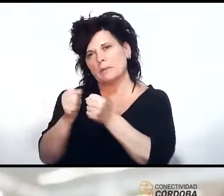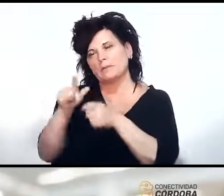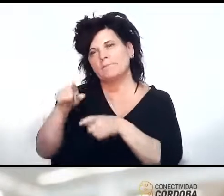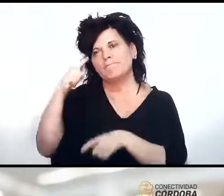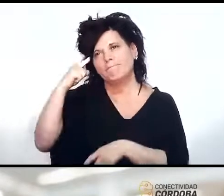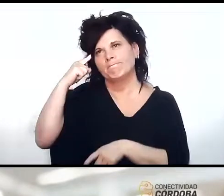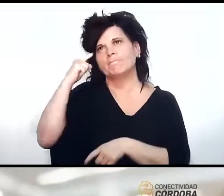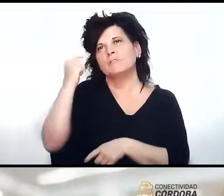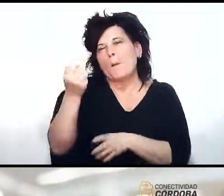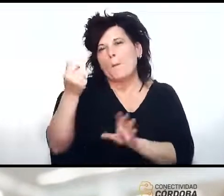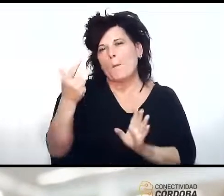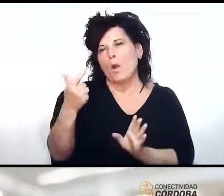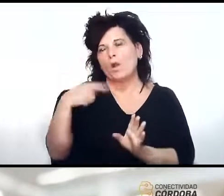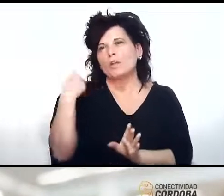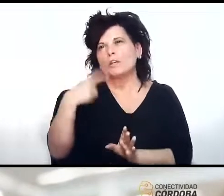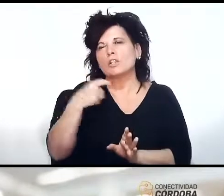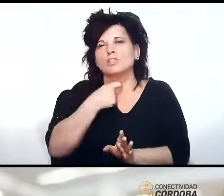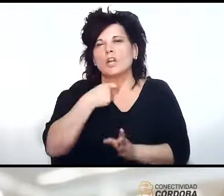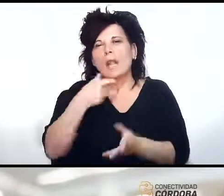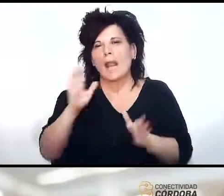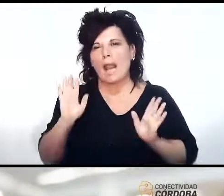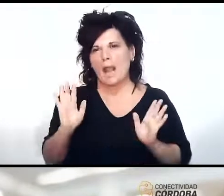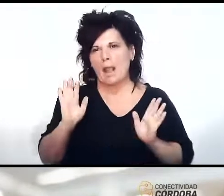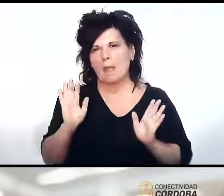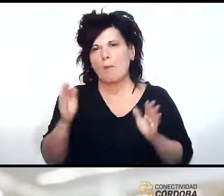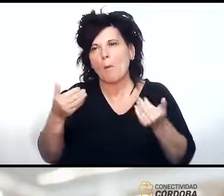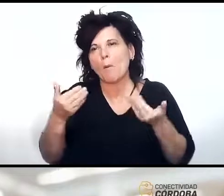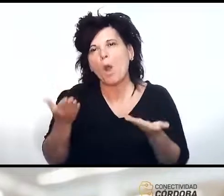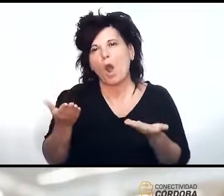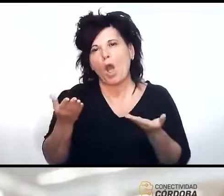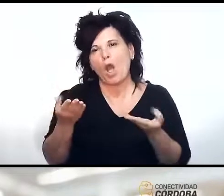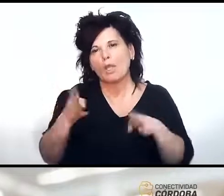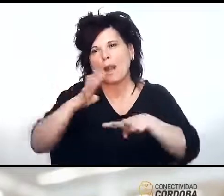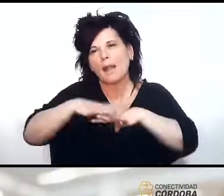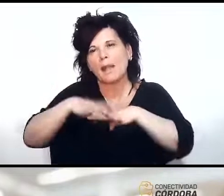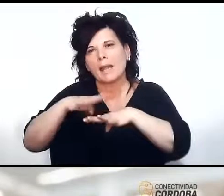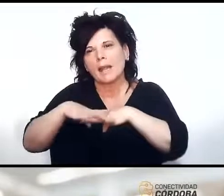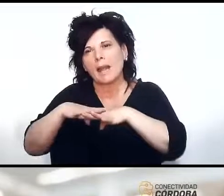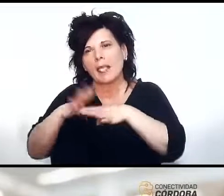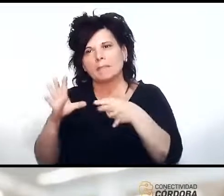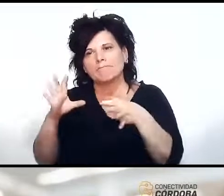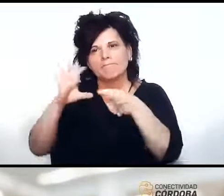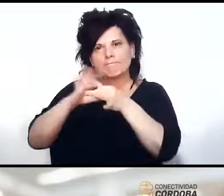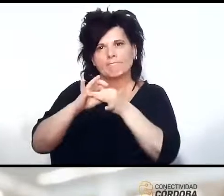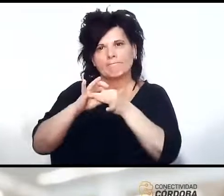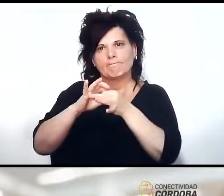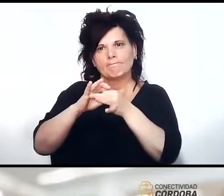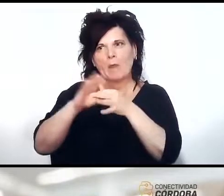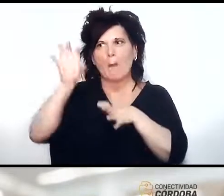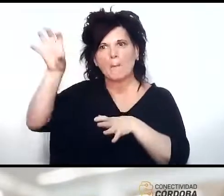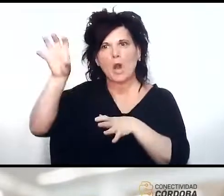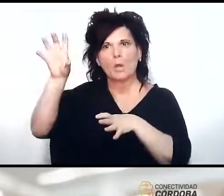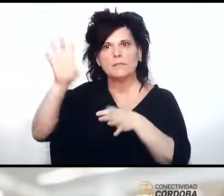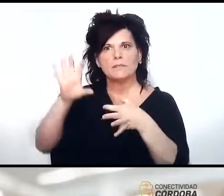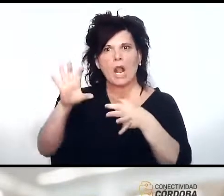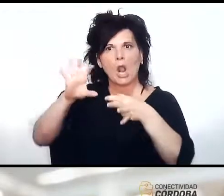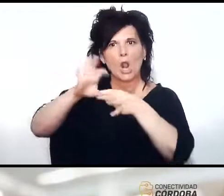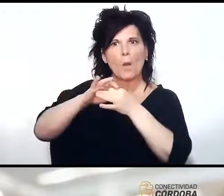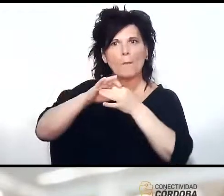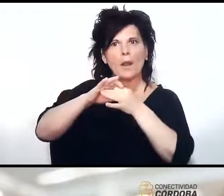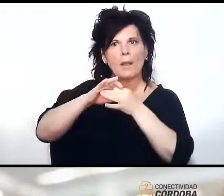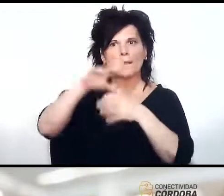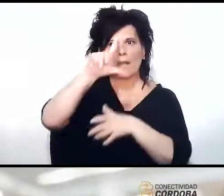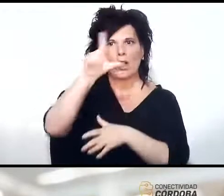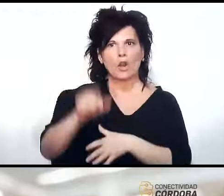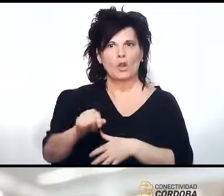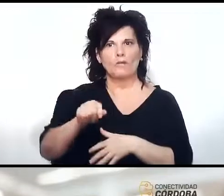idea o a lo que aspiramos a poder hacer redes complementarias donde lo provincial se complemente con lo federal para